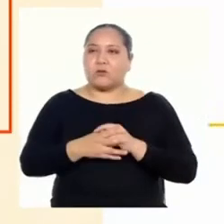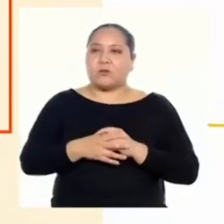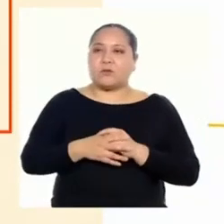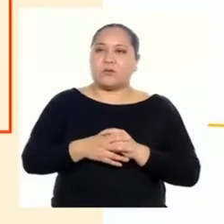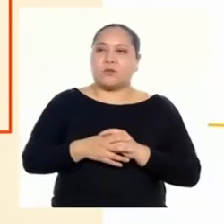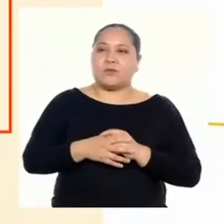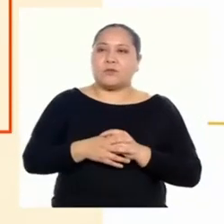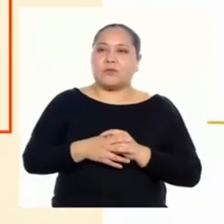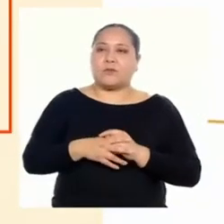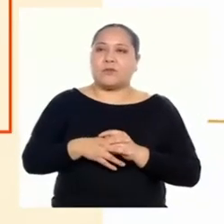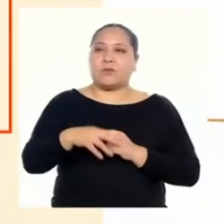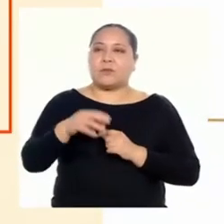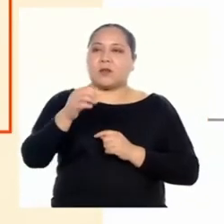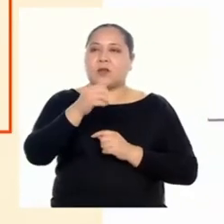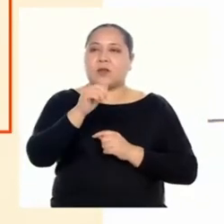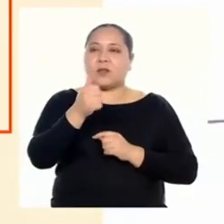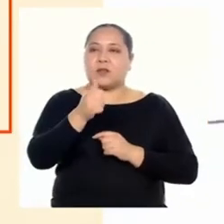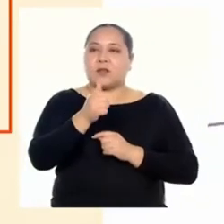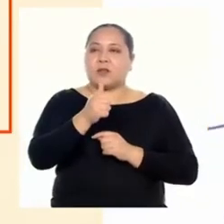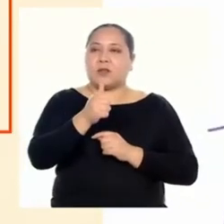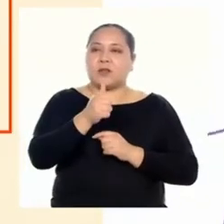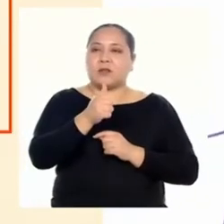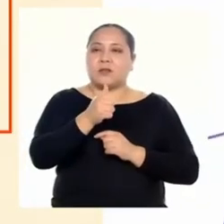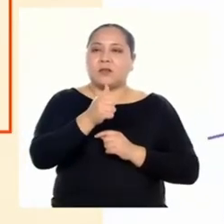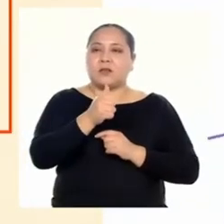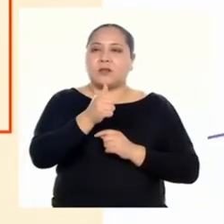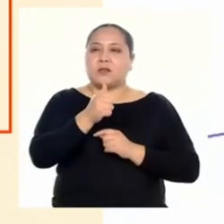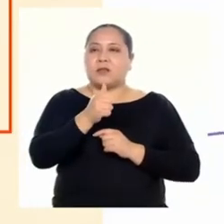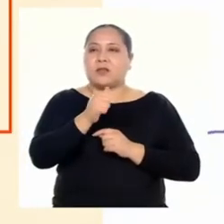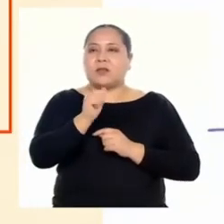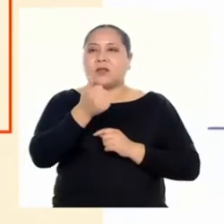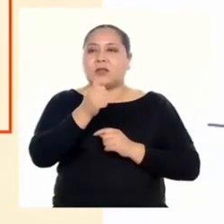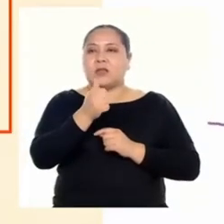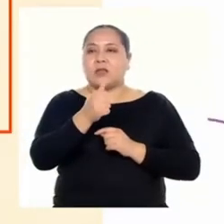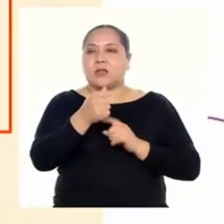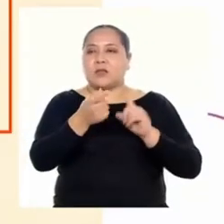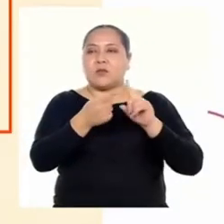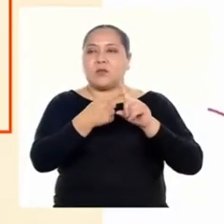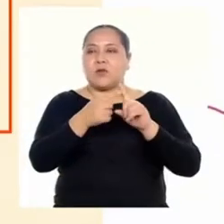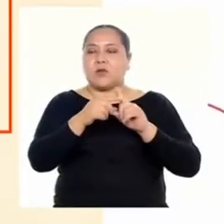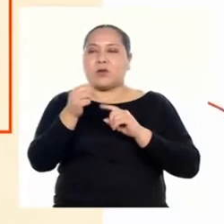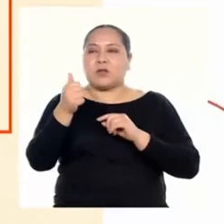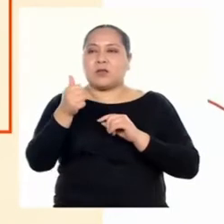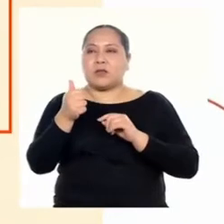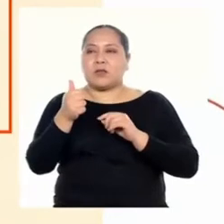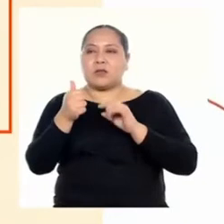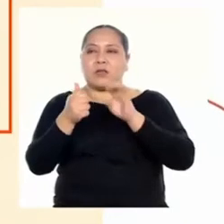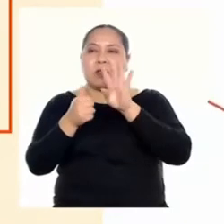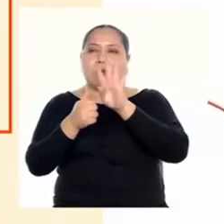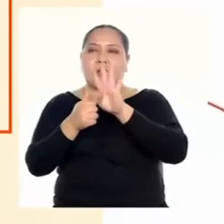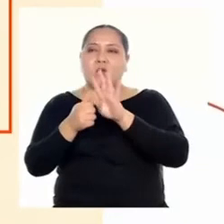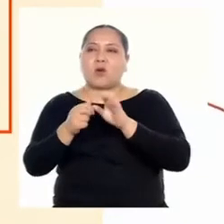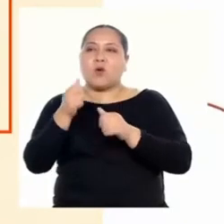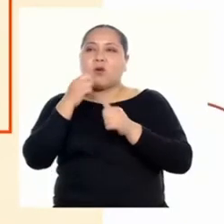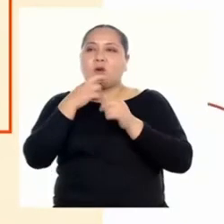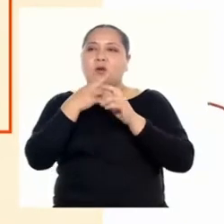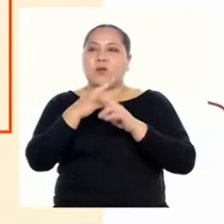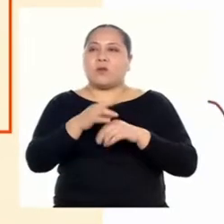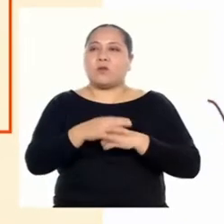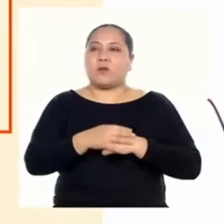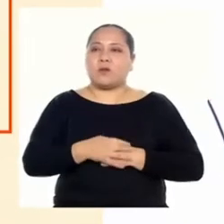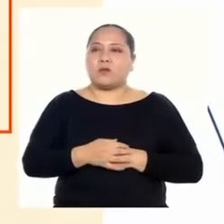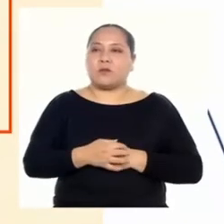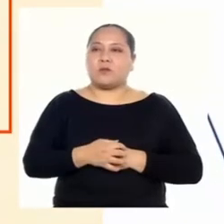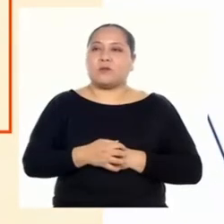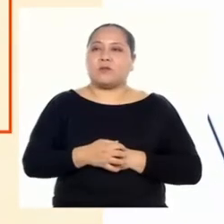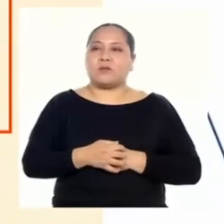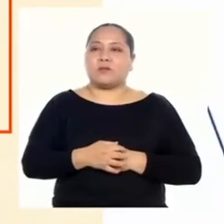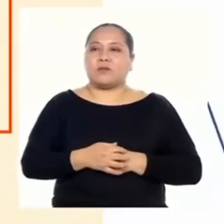potencia 10 elevado a la quinta en 10 por 10 elevado a la cuarta. ¿Qué resultado obtuviste?